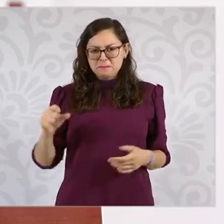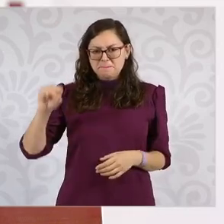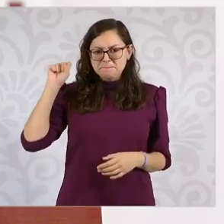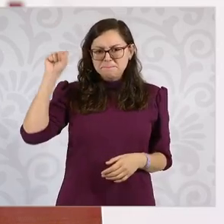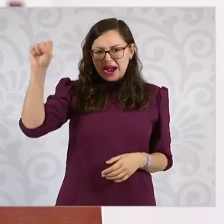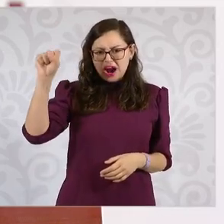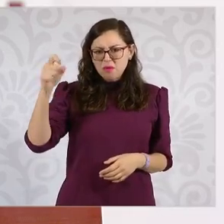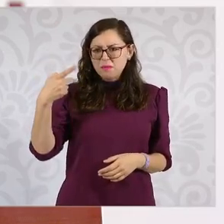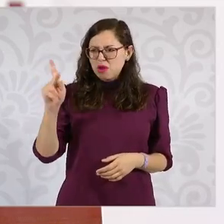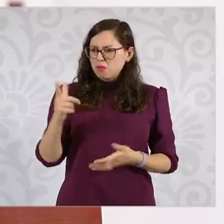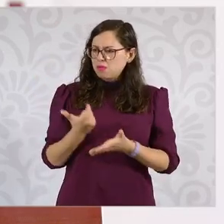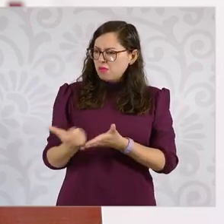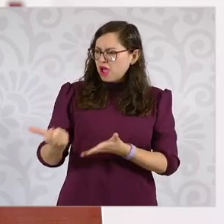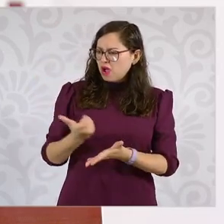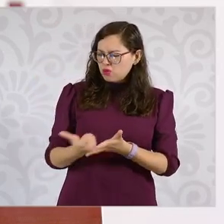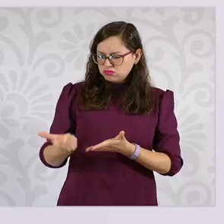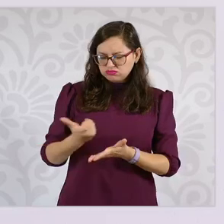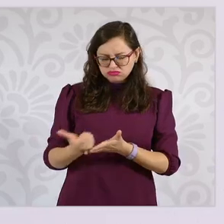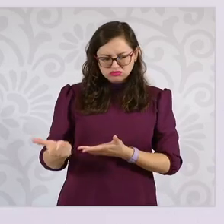cobrando sus salarios.